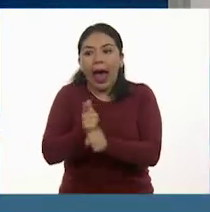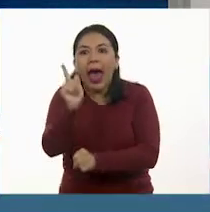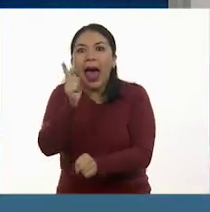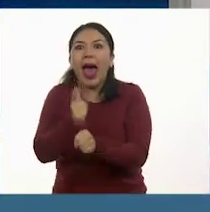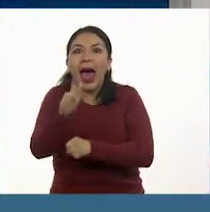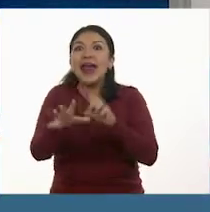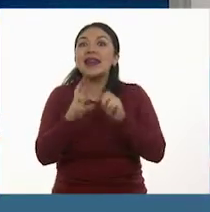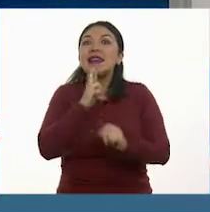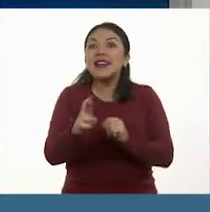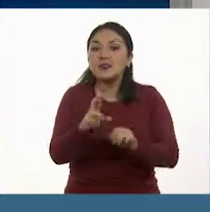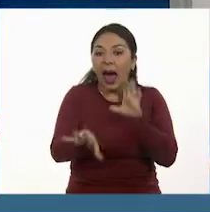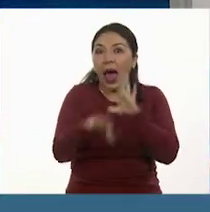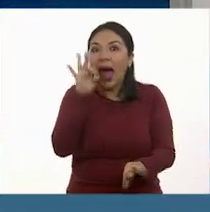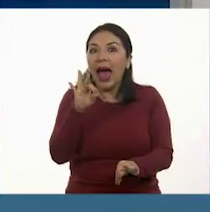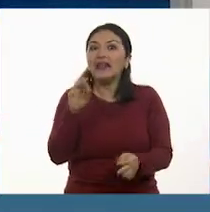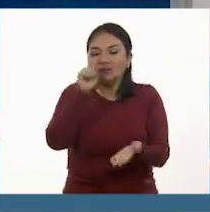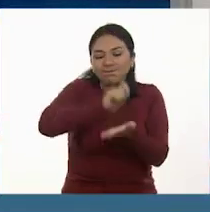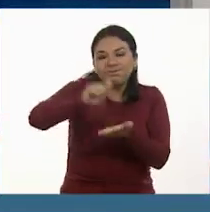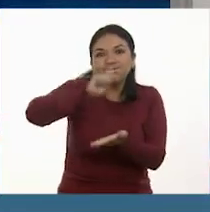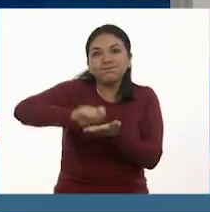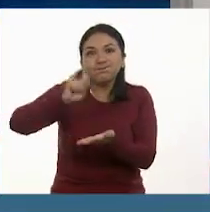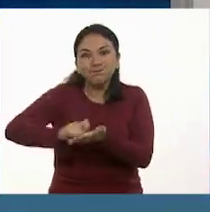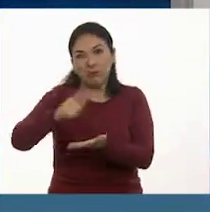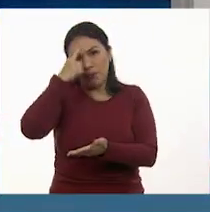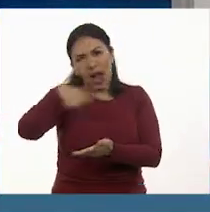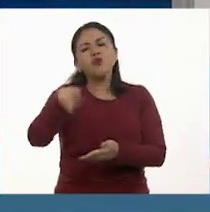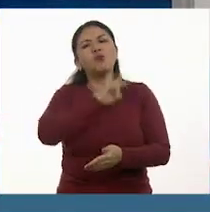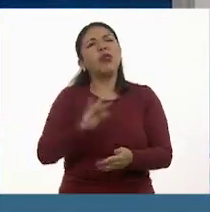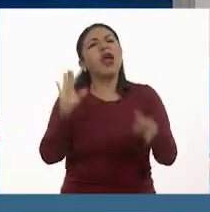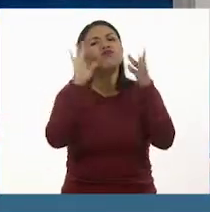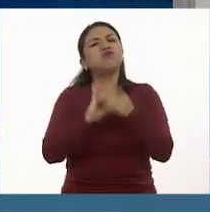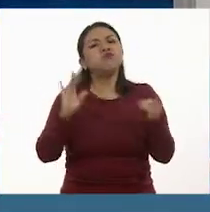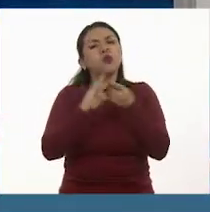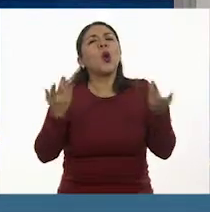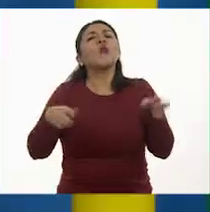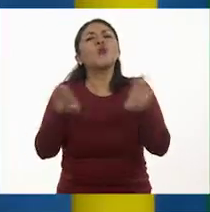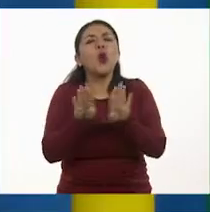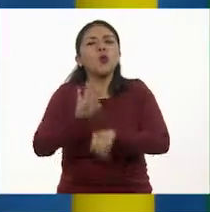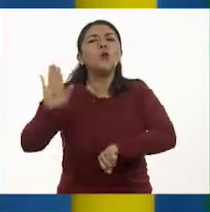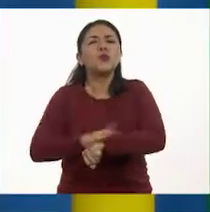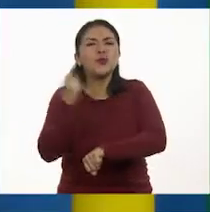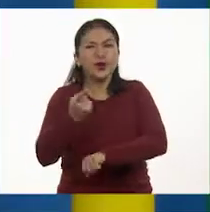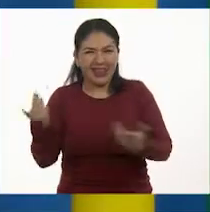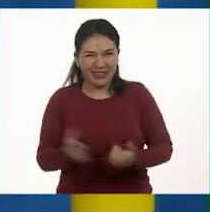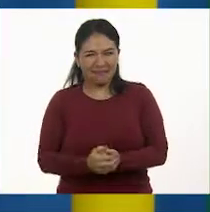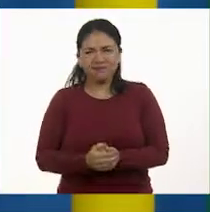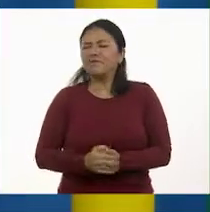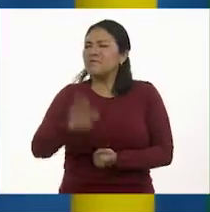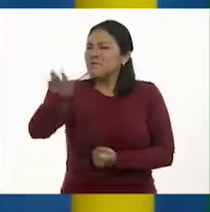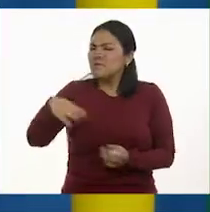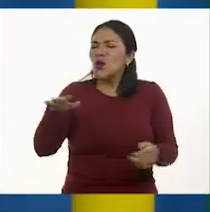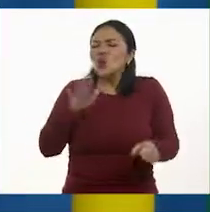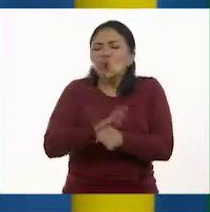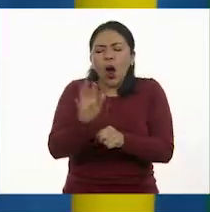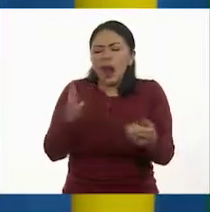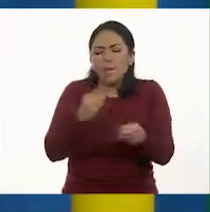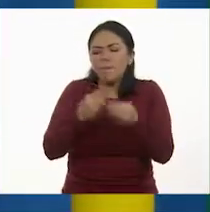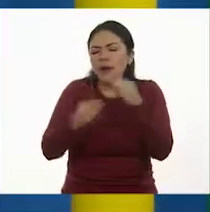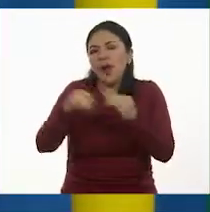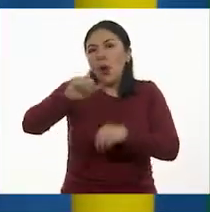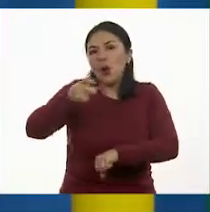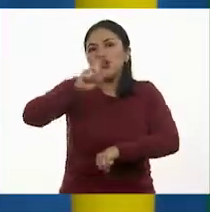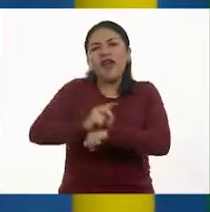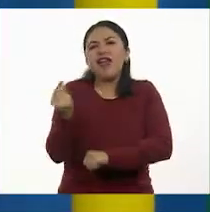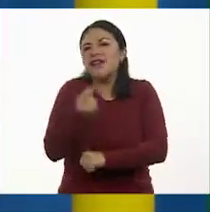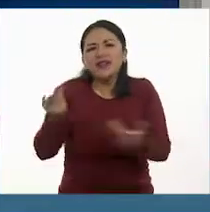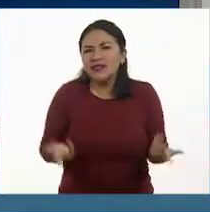las respuestas correctas y sobre todo, pues las argumenten. Exacto. Y entonces, ¿qué materiales vamos a necesitar para enfrentar este